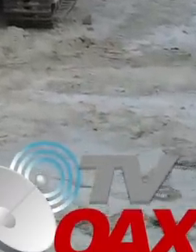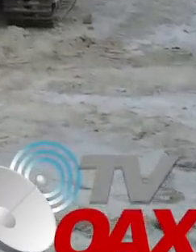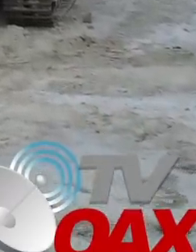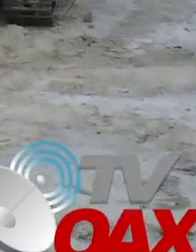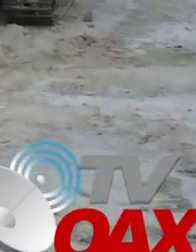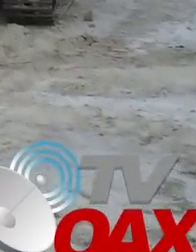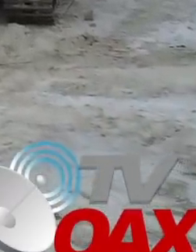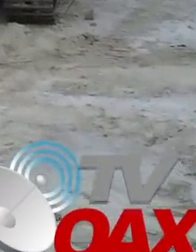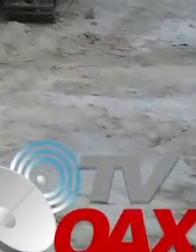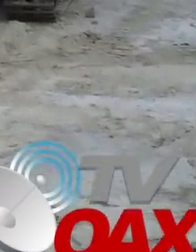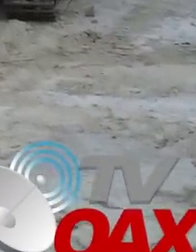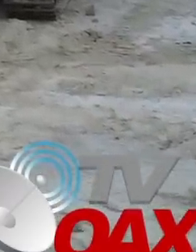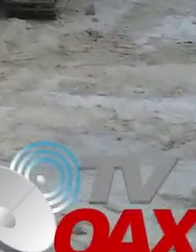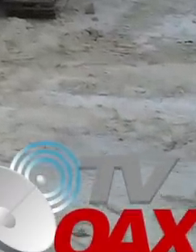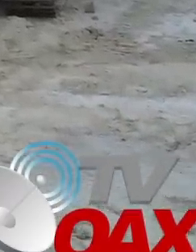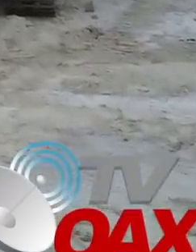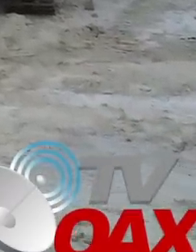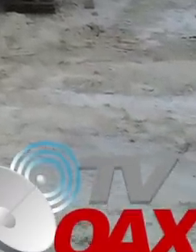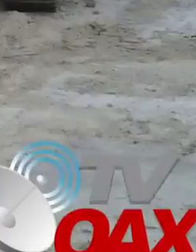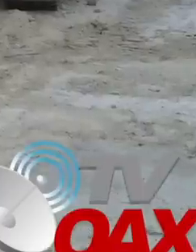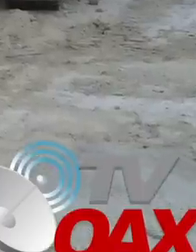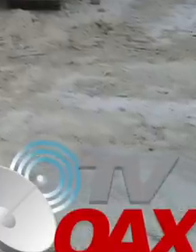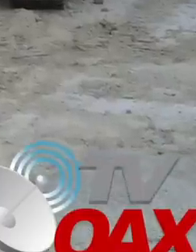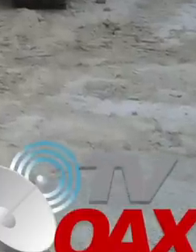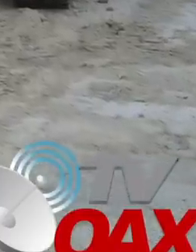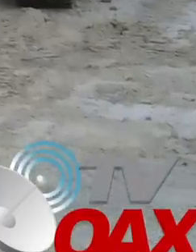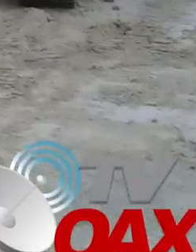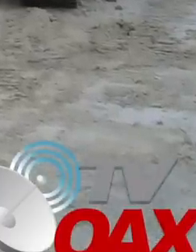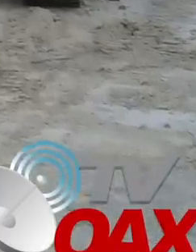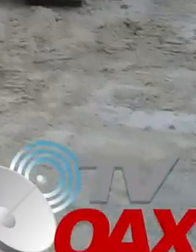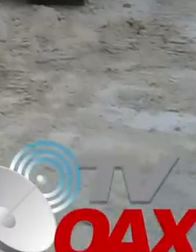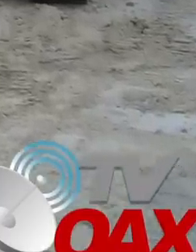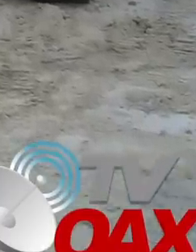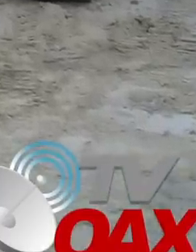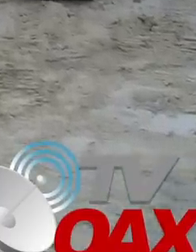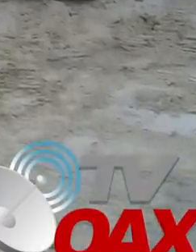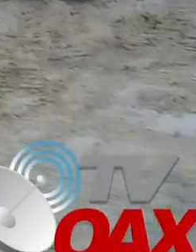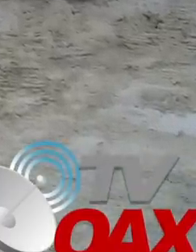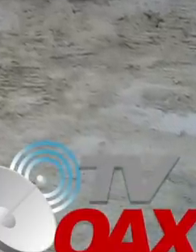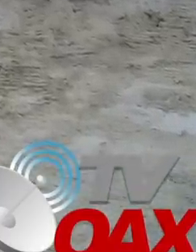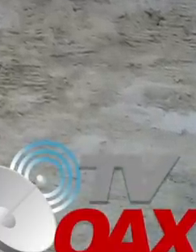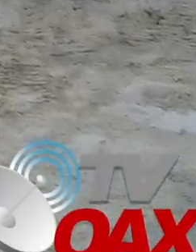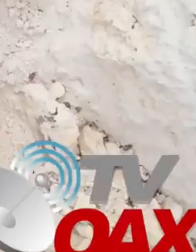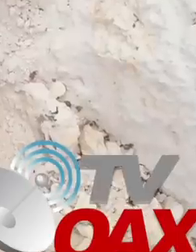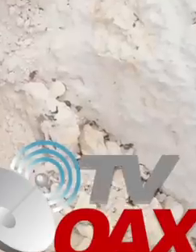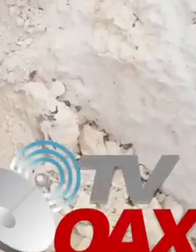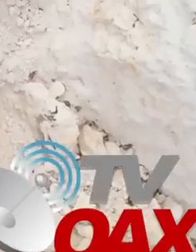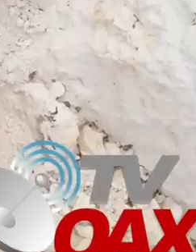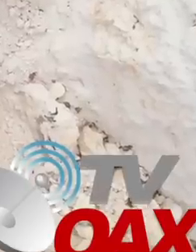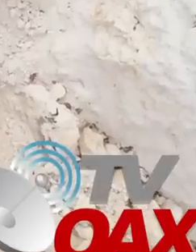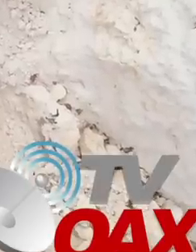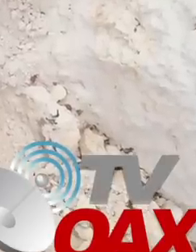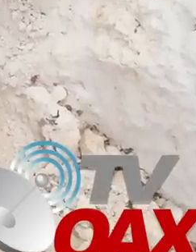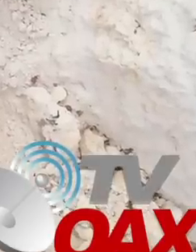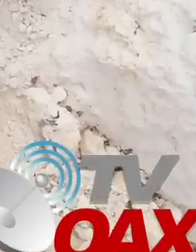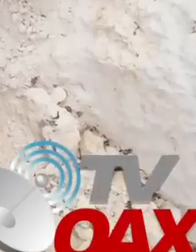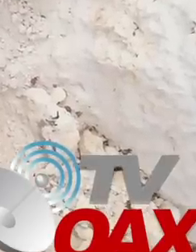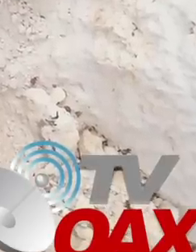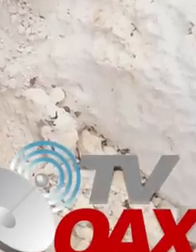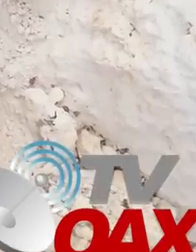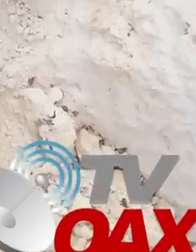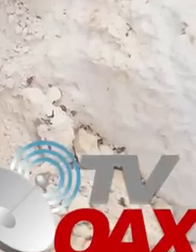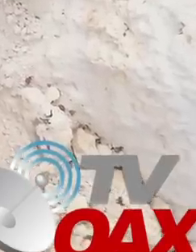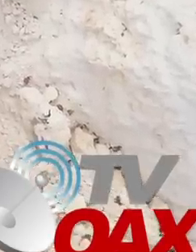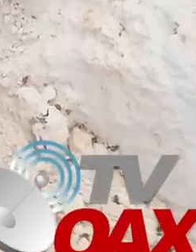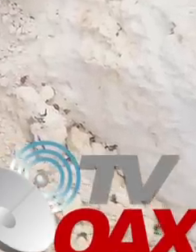del acuífero, riesgo de hundimientos y fracturas del subsuelo, así como la calidad y pureza del